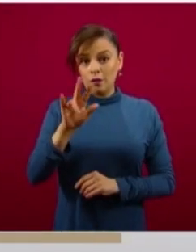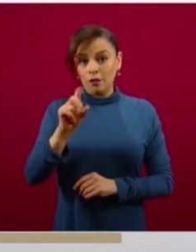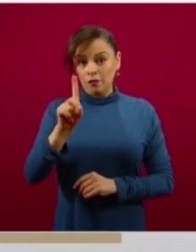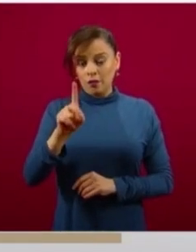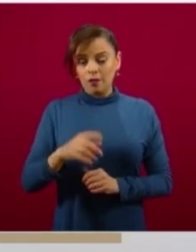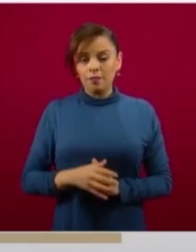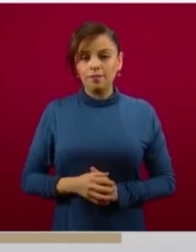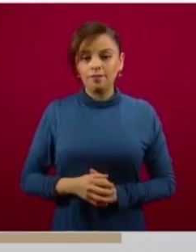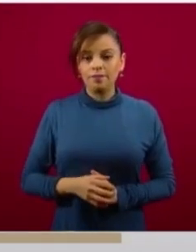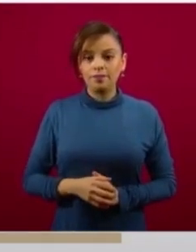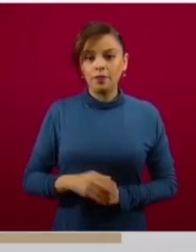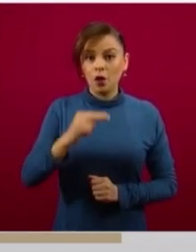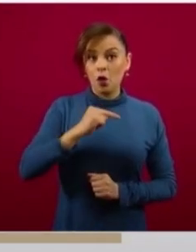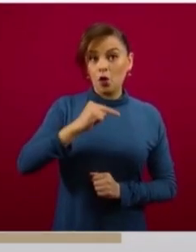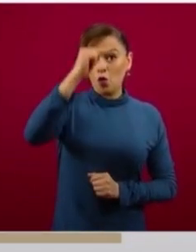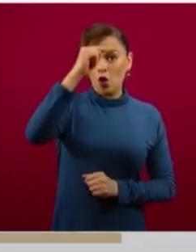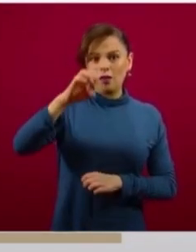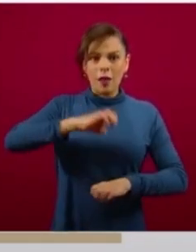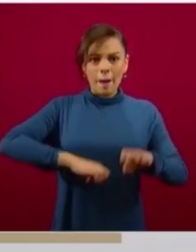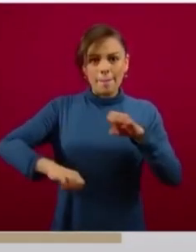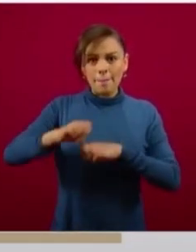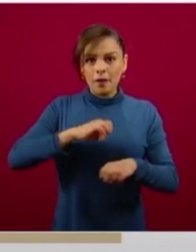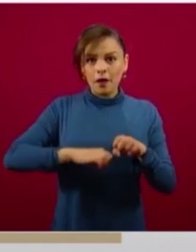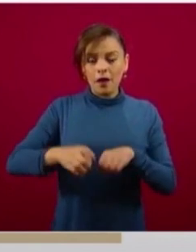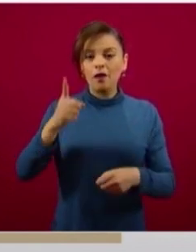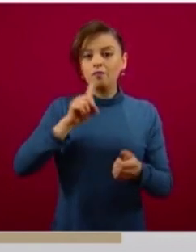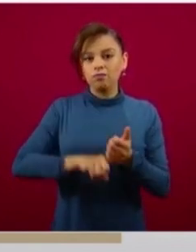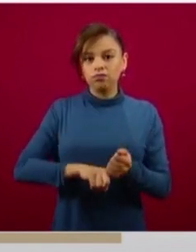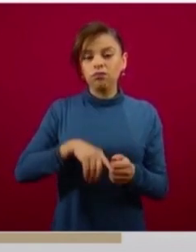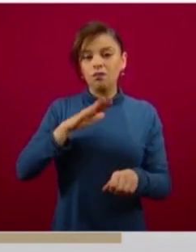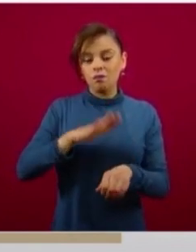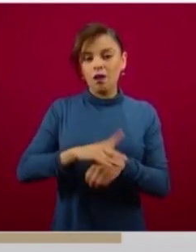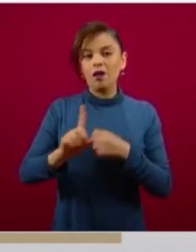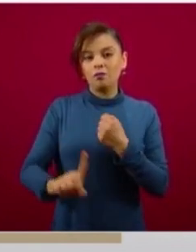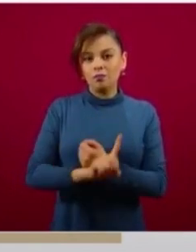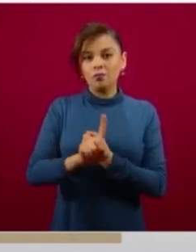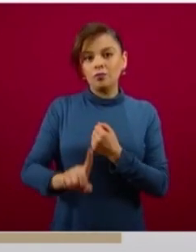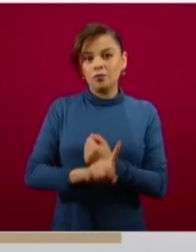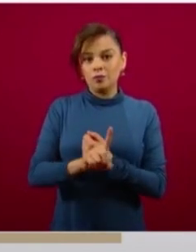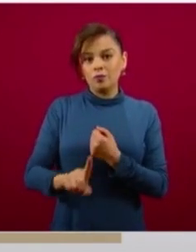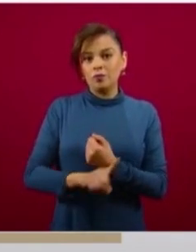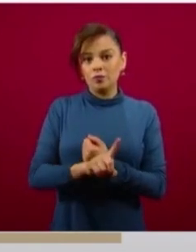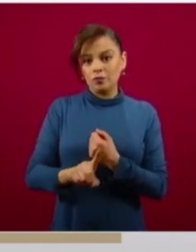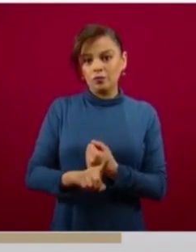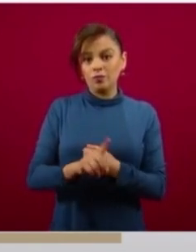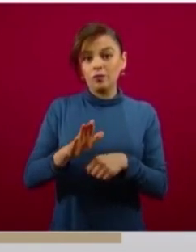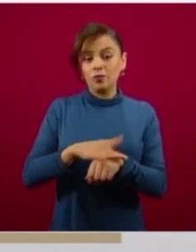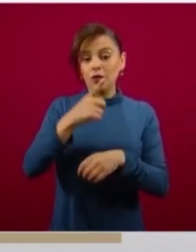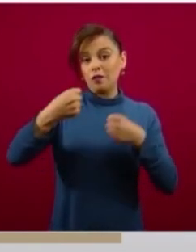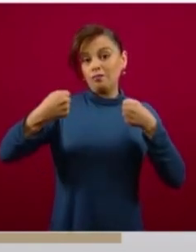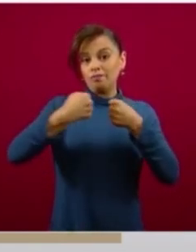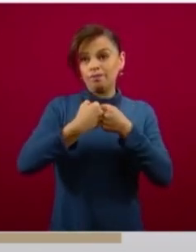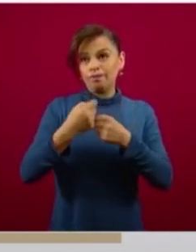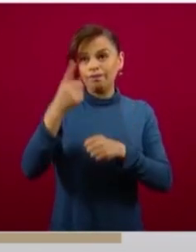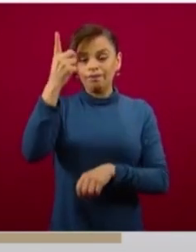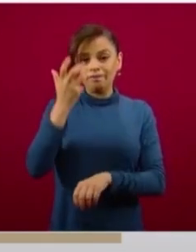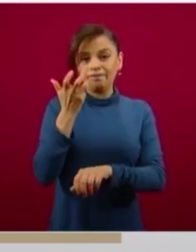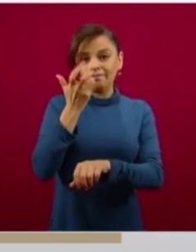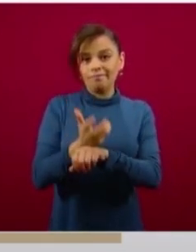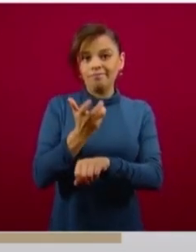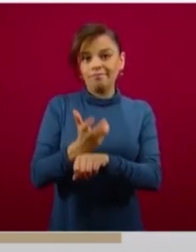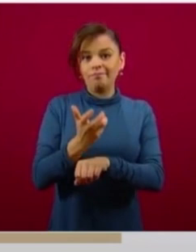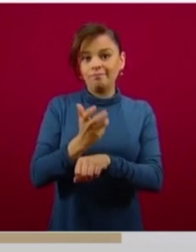podrían verse más afectadas por la contracción económica de los Estados Unidos, de nuestro vecino del norte,